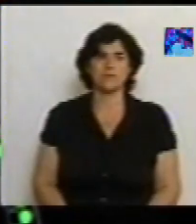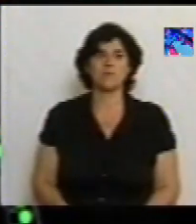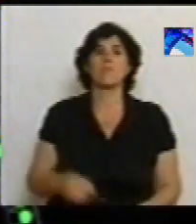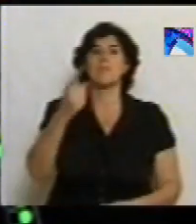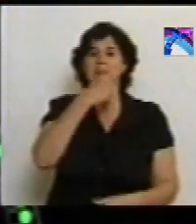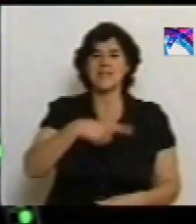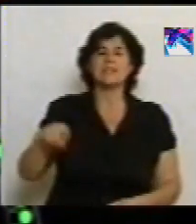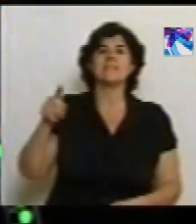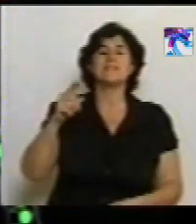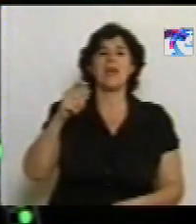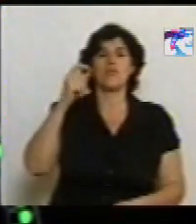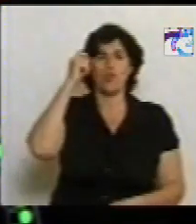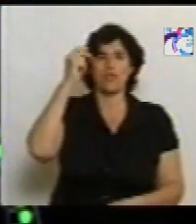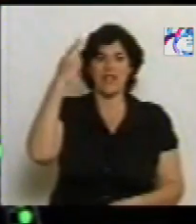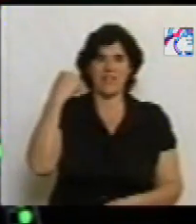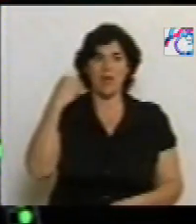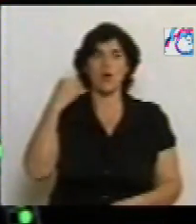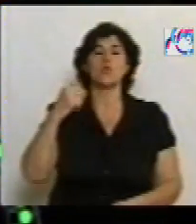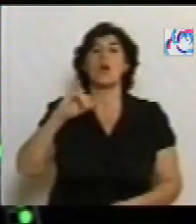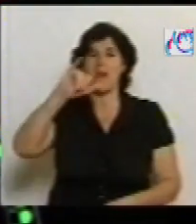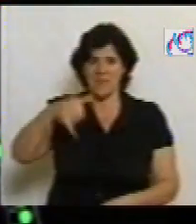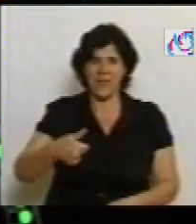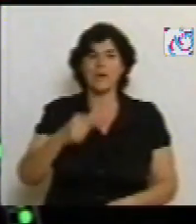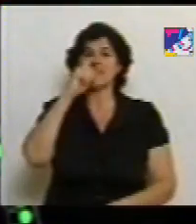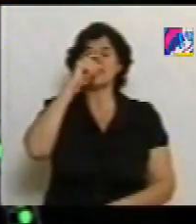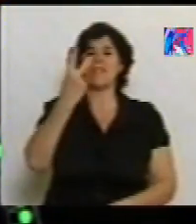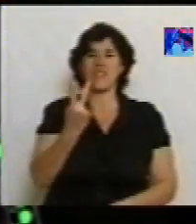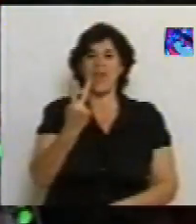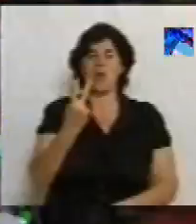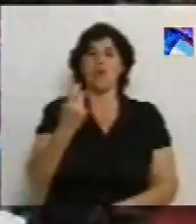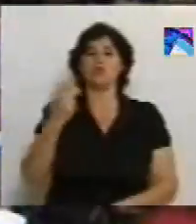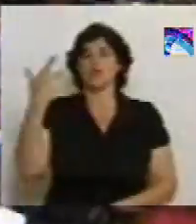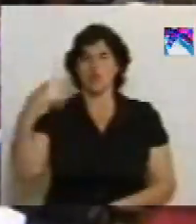139 votos afirmativos, 72 votos negativos.